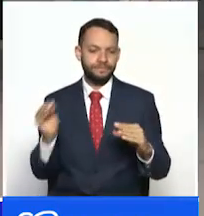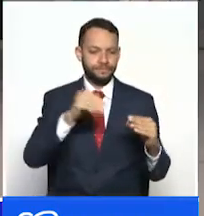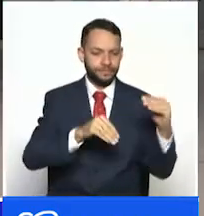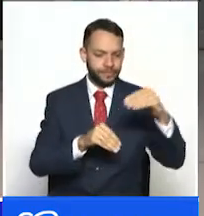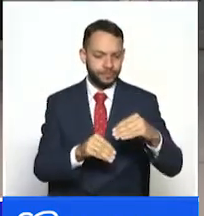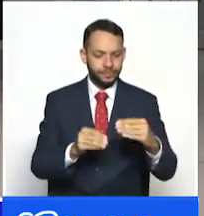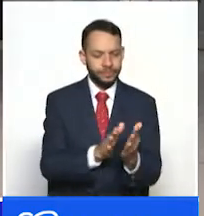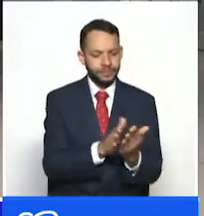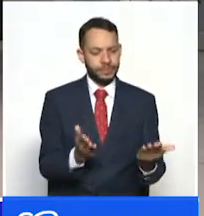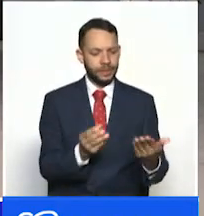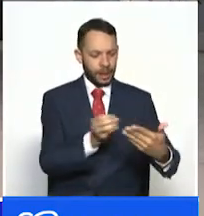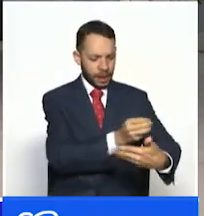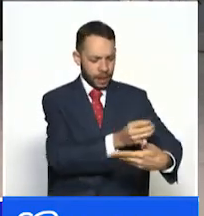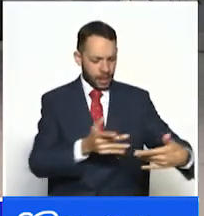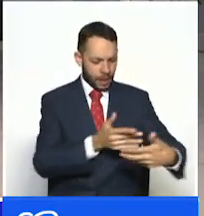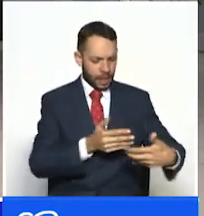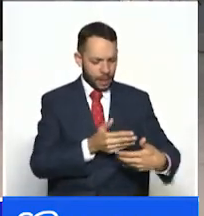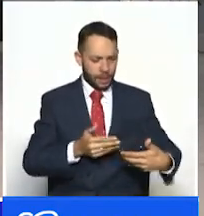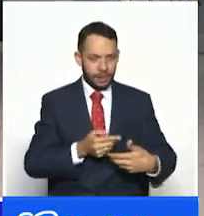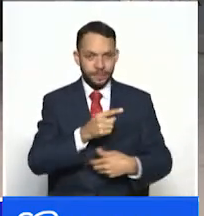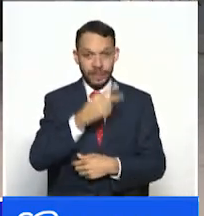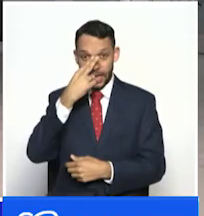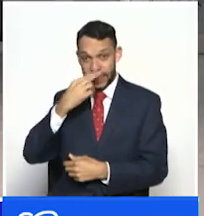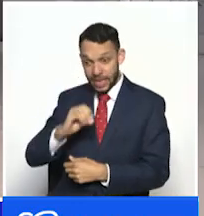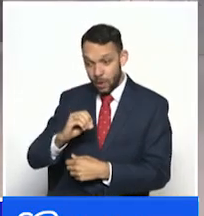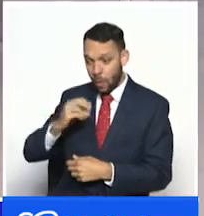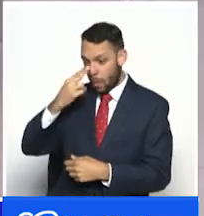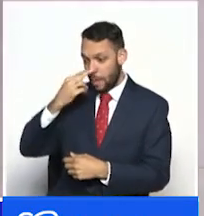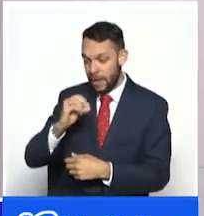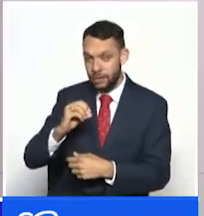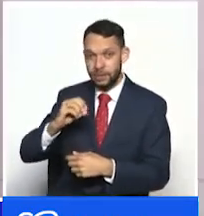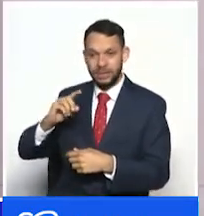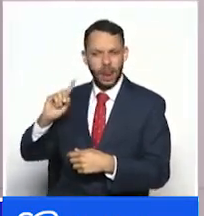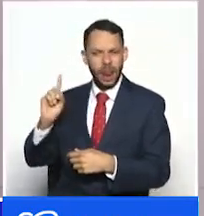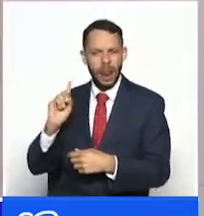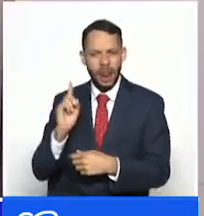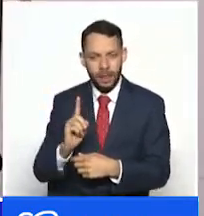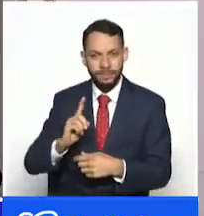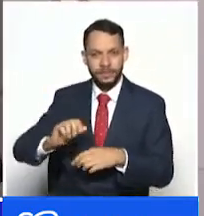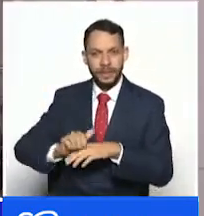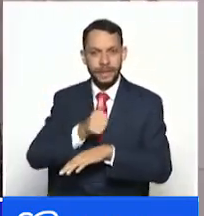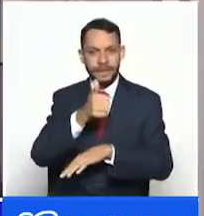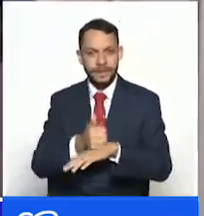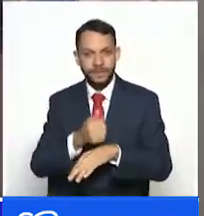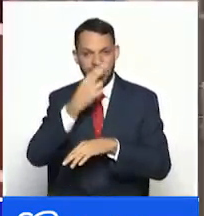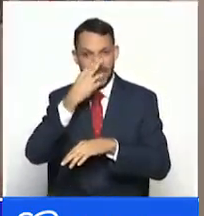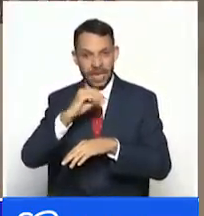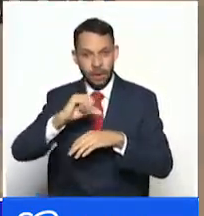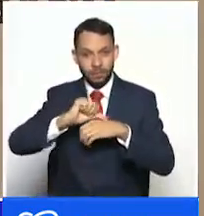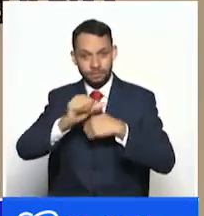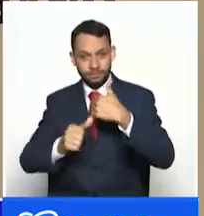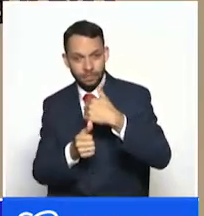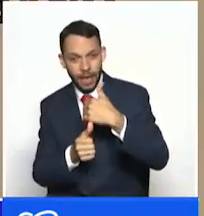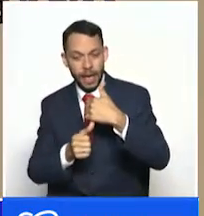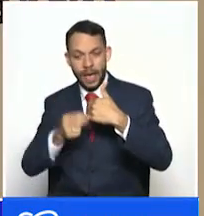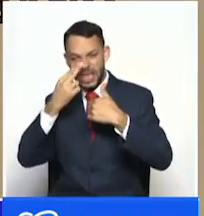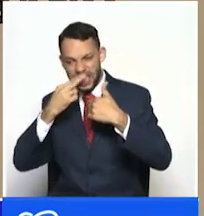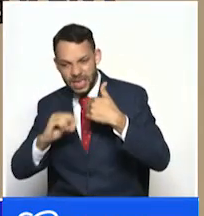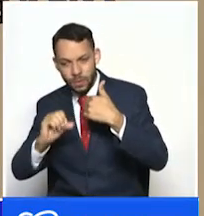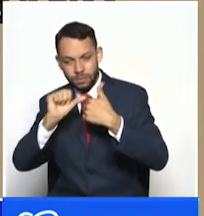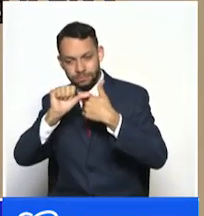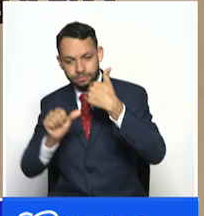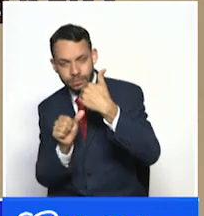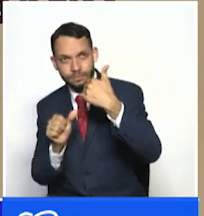de generación en generación y los hijos como ocurría ahora años que los notarios heredaban el puesto a los hijos y los hijos a los otros hijos y demás